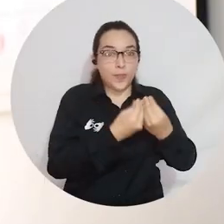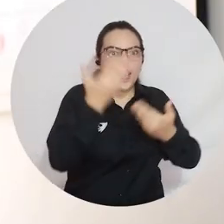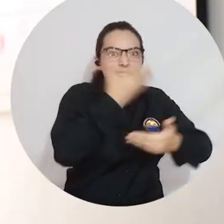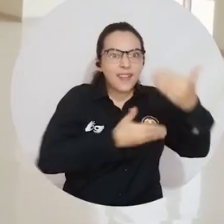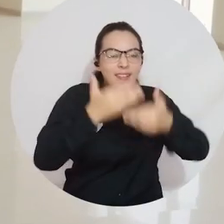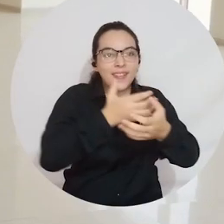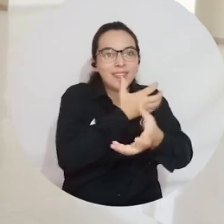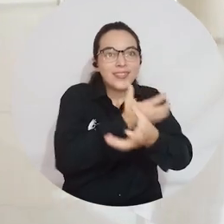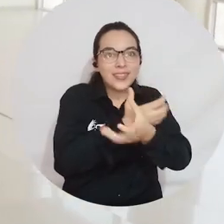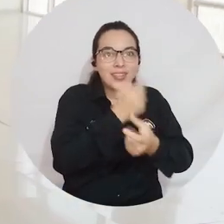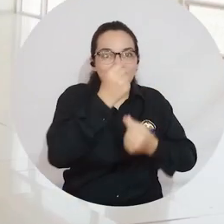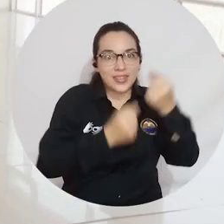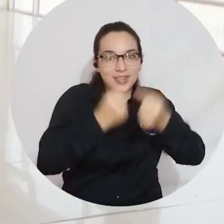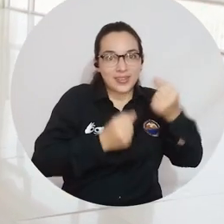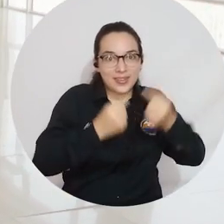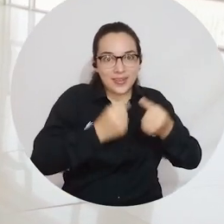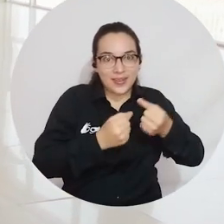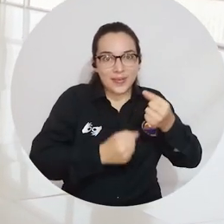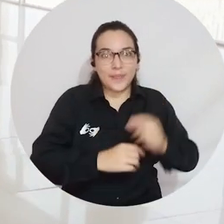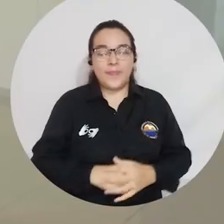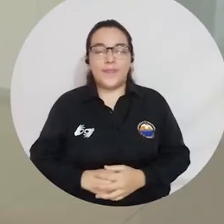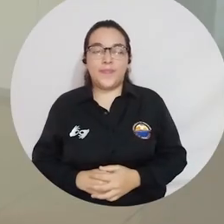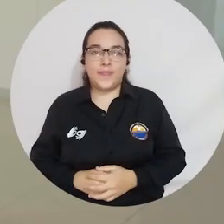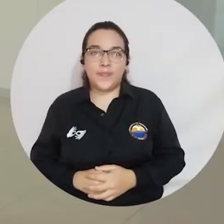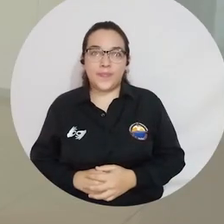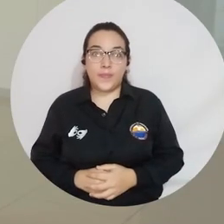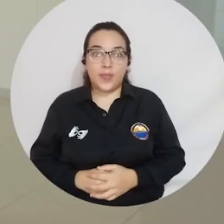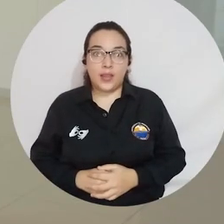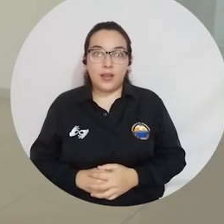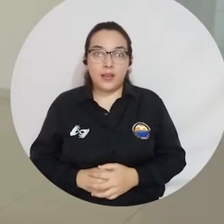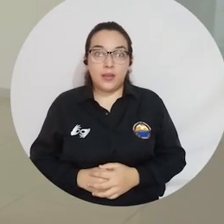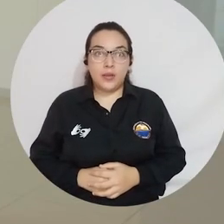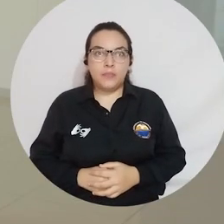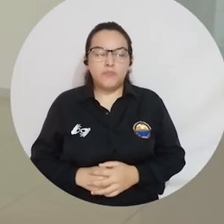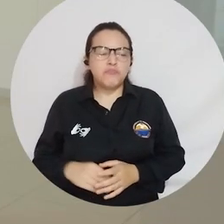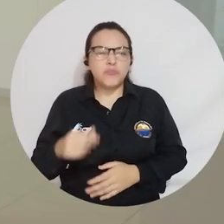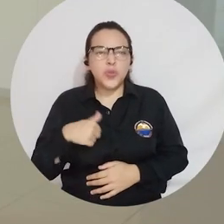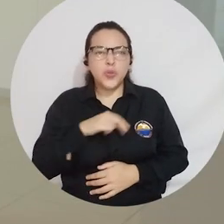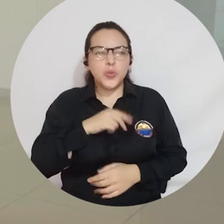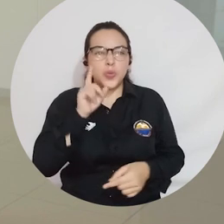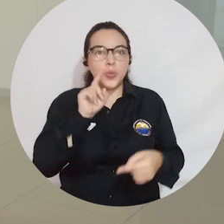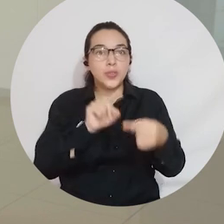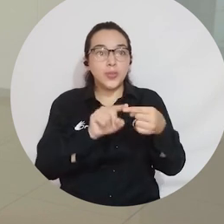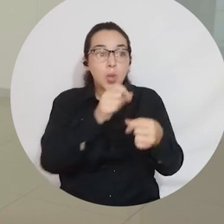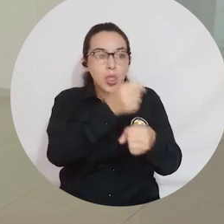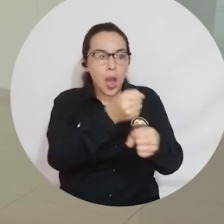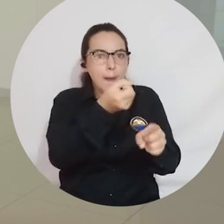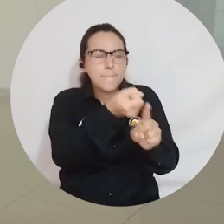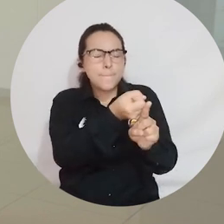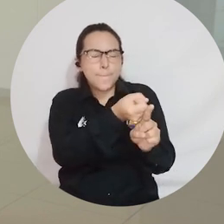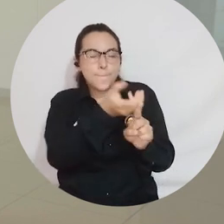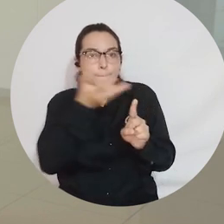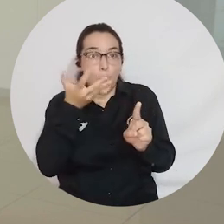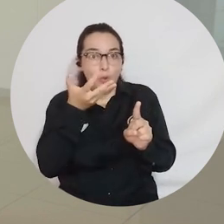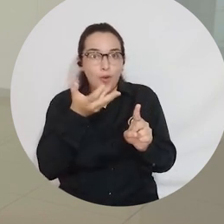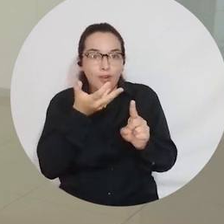Grupo de Análisis en Ciencias Económicas GASE. Buscando que con este trabajo podamos impactar de